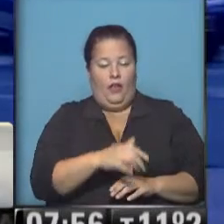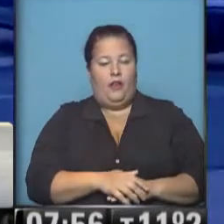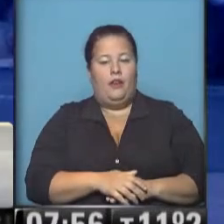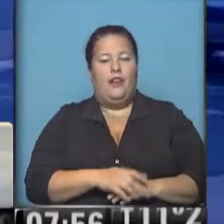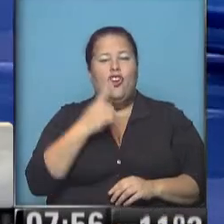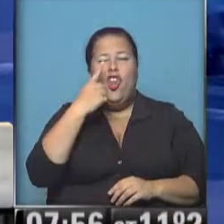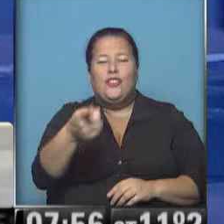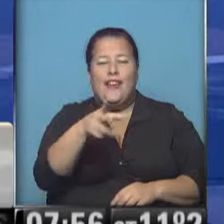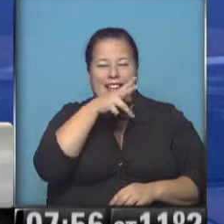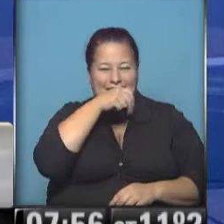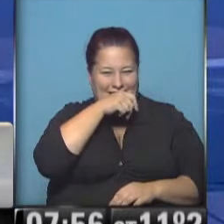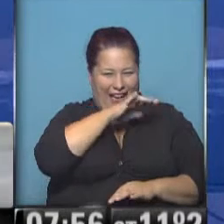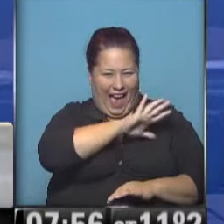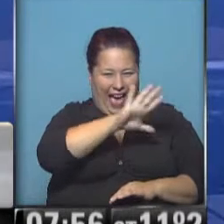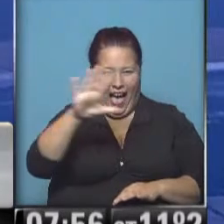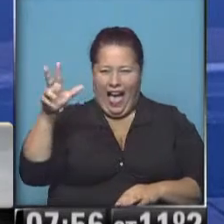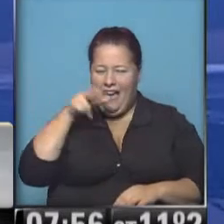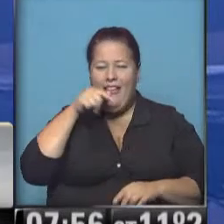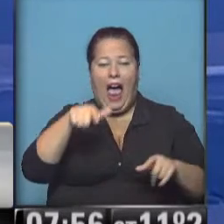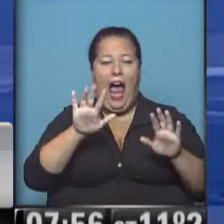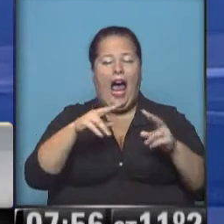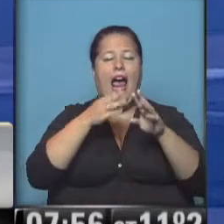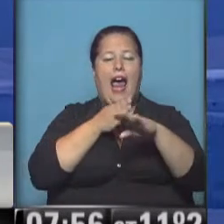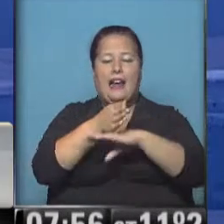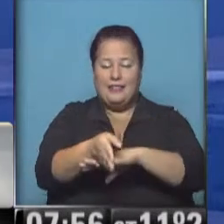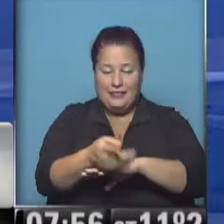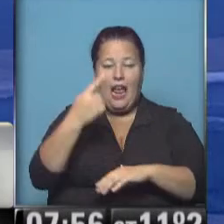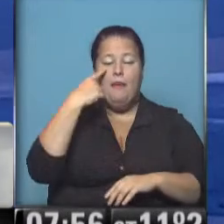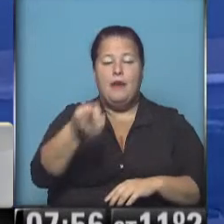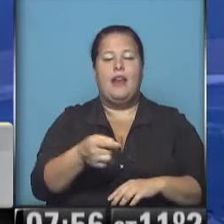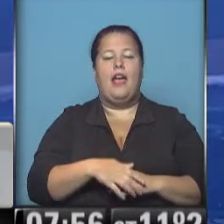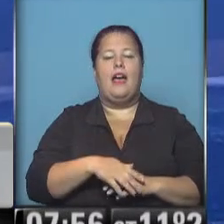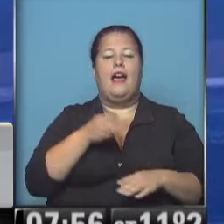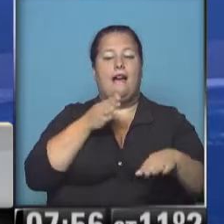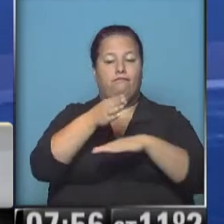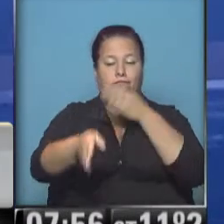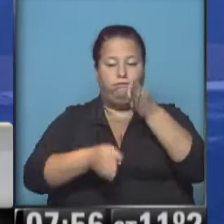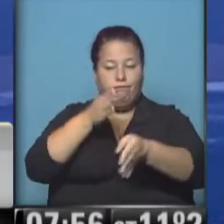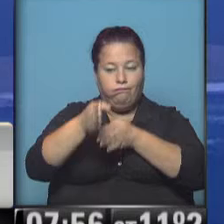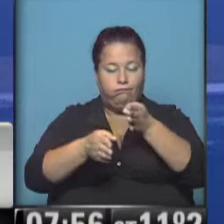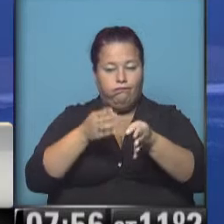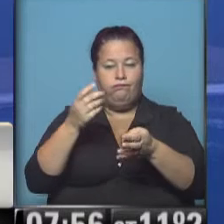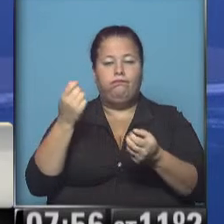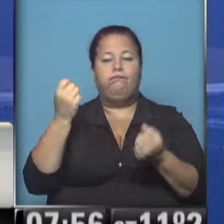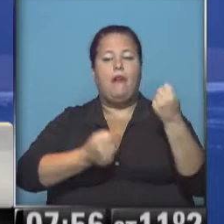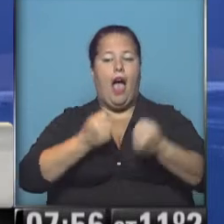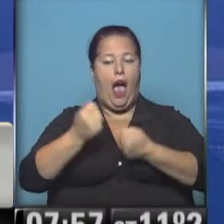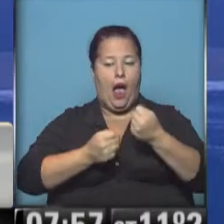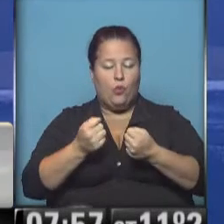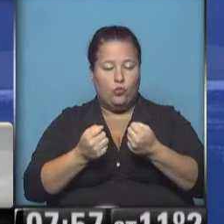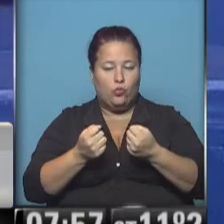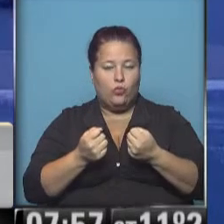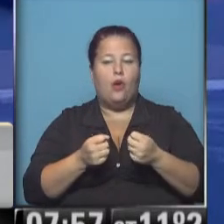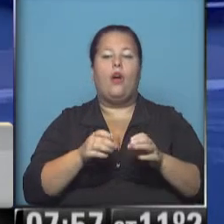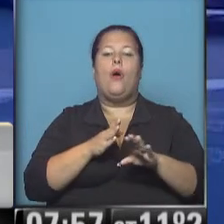no se ve absolutamente nada. Este es el acceso, fíjense, aquí están ingresando los automóviles